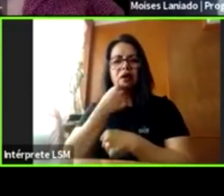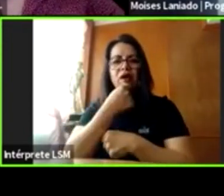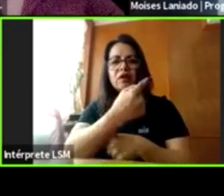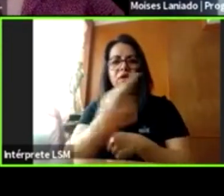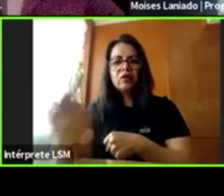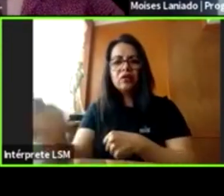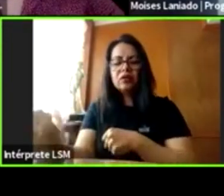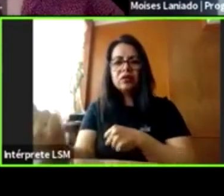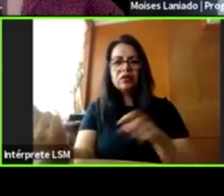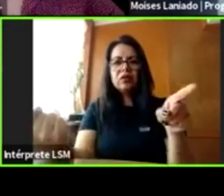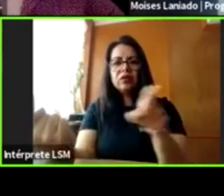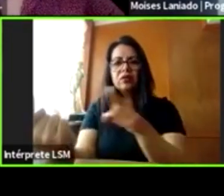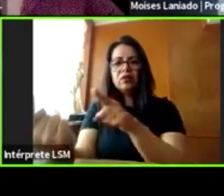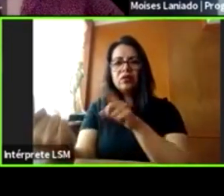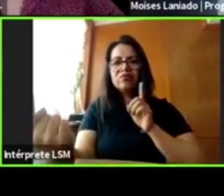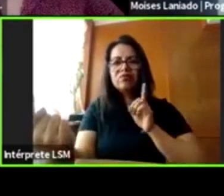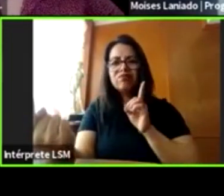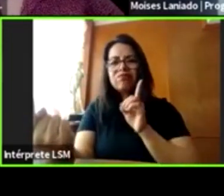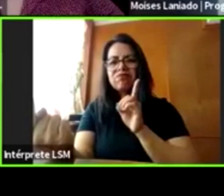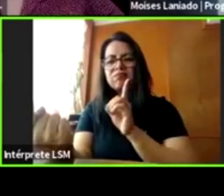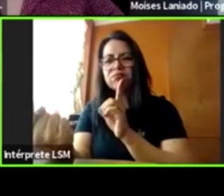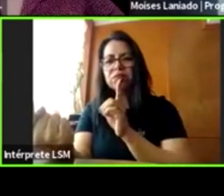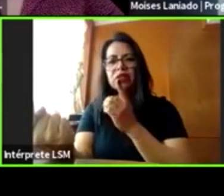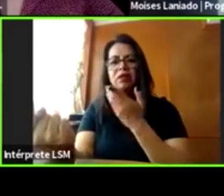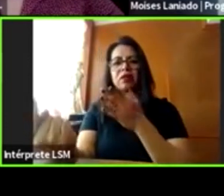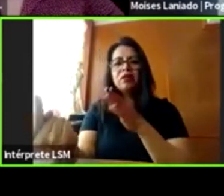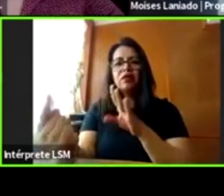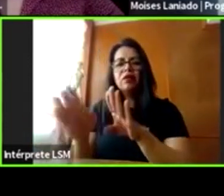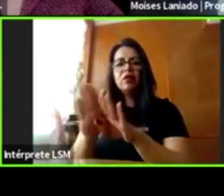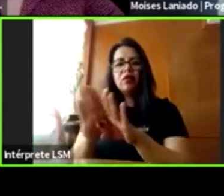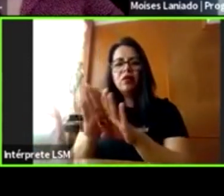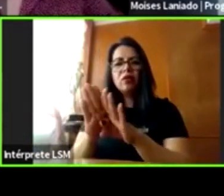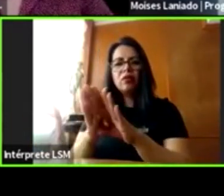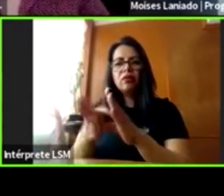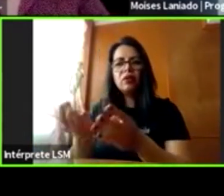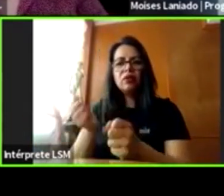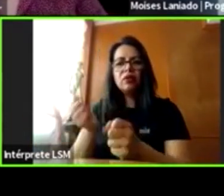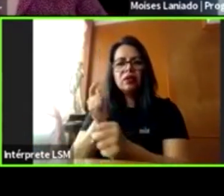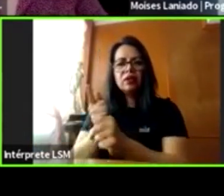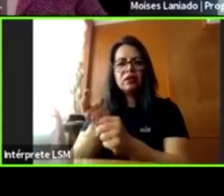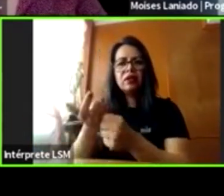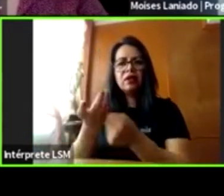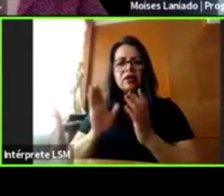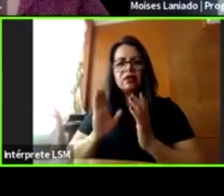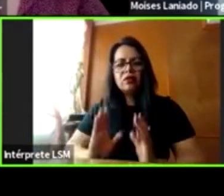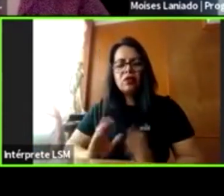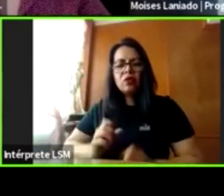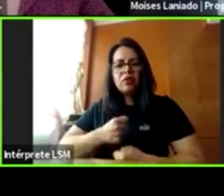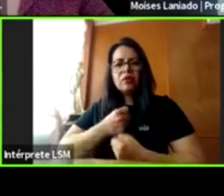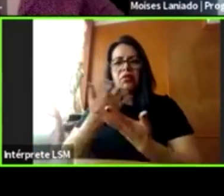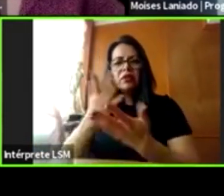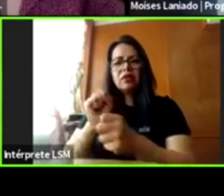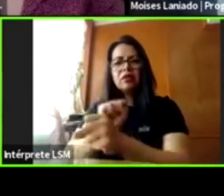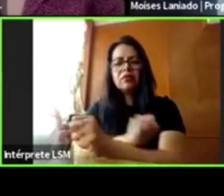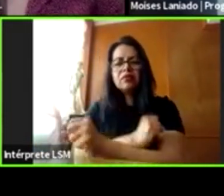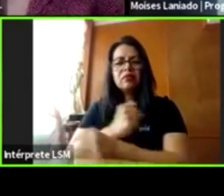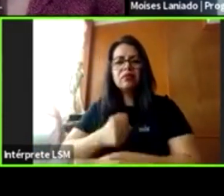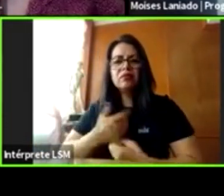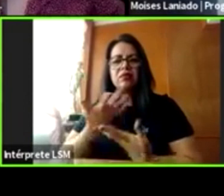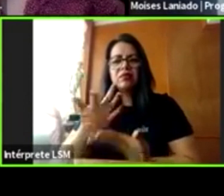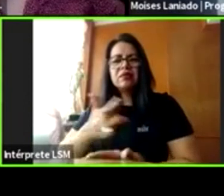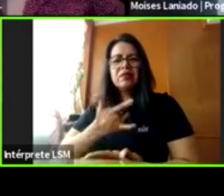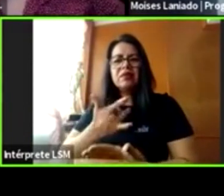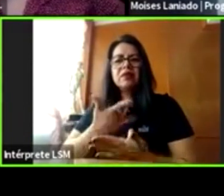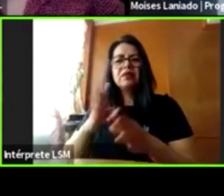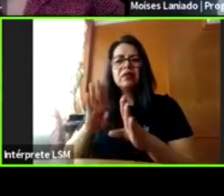traducir su lenguaje corporal de sentimientos, el lenguaje también, por supuesto, verbal, para detectar,